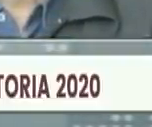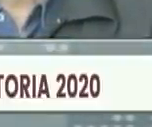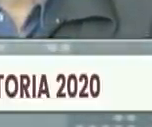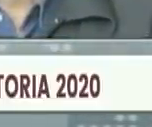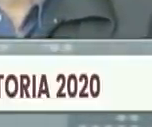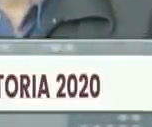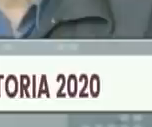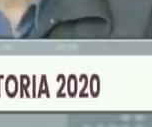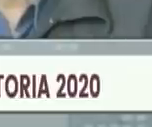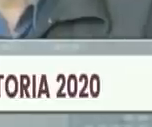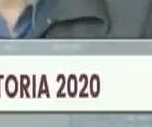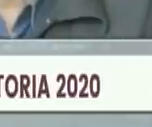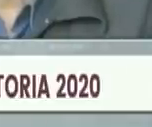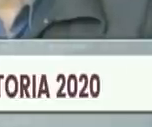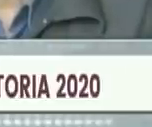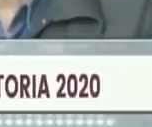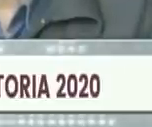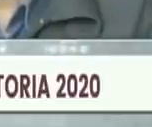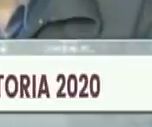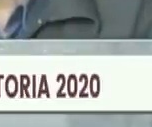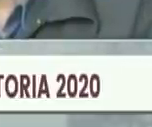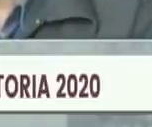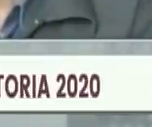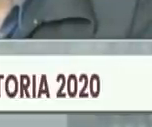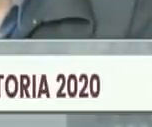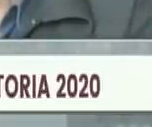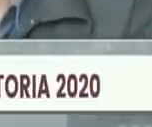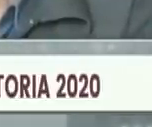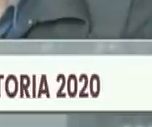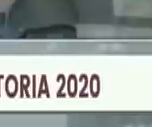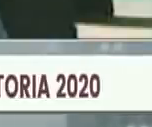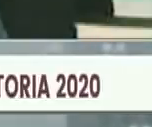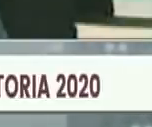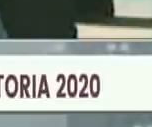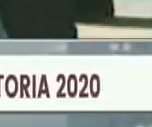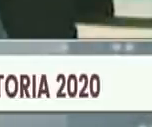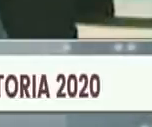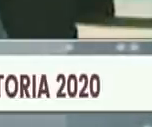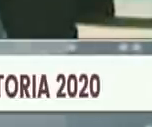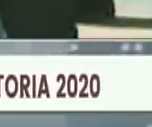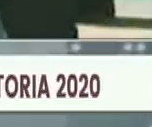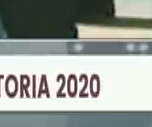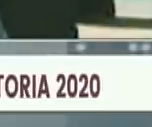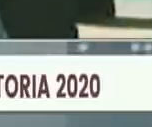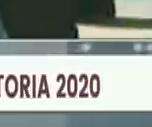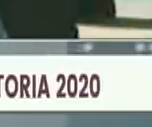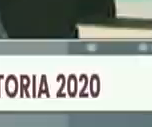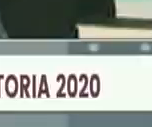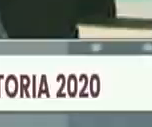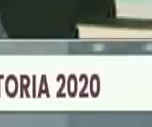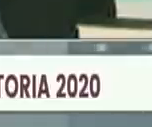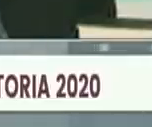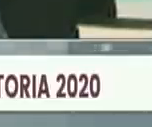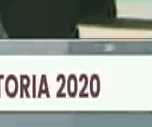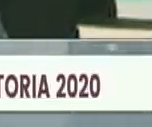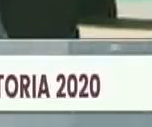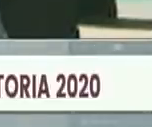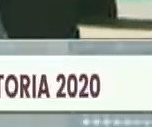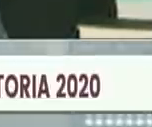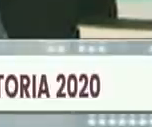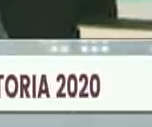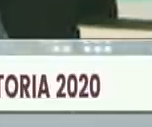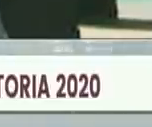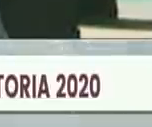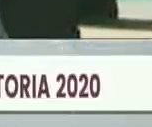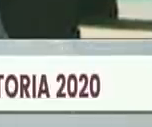sobre el presidente Nicolás Maduro intentando destacar la de Venezuela como el mundo en la clave del futuro. Es parte entonces